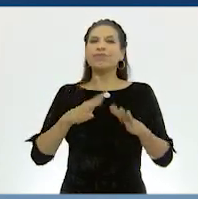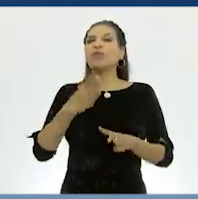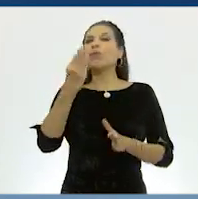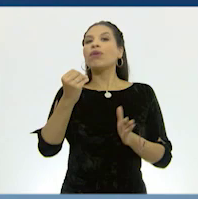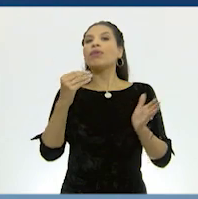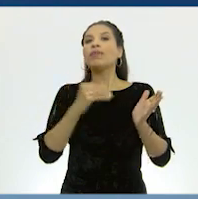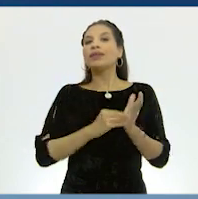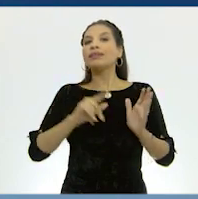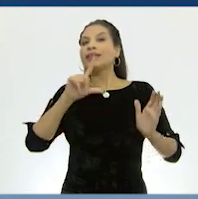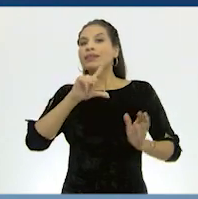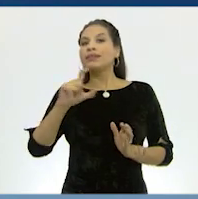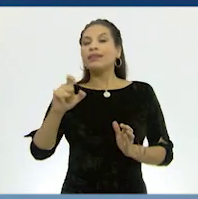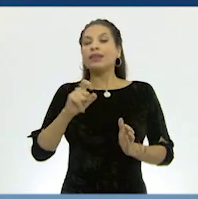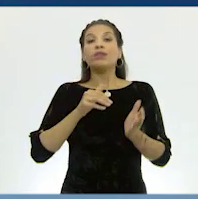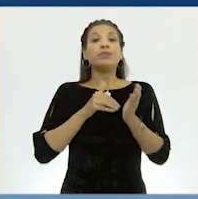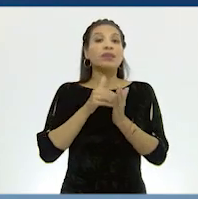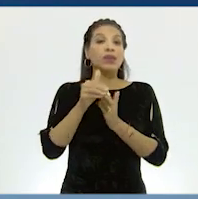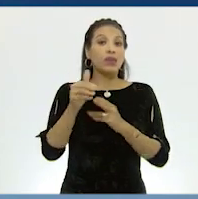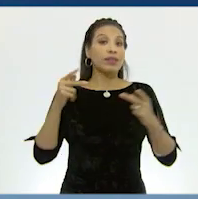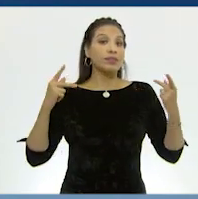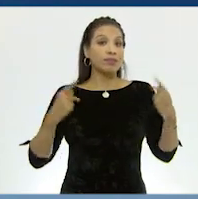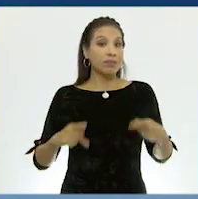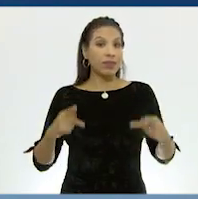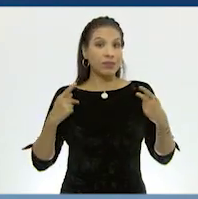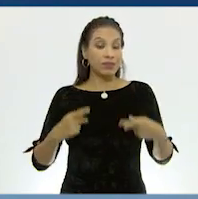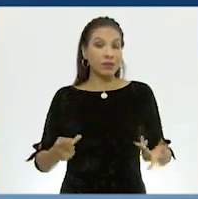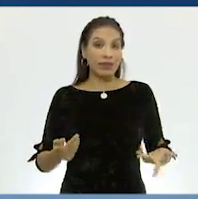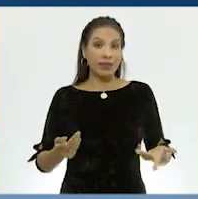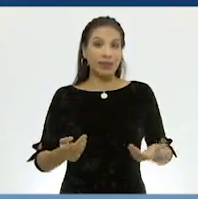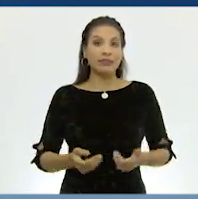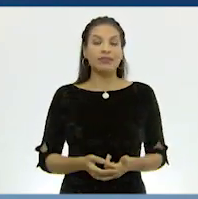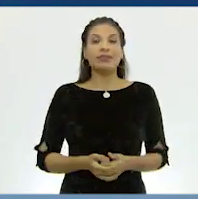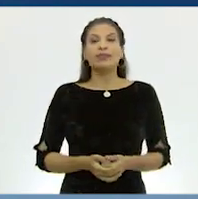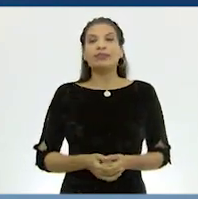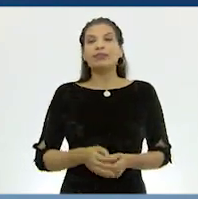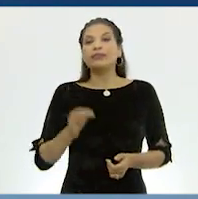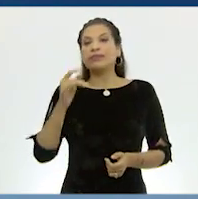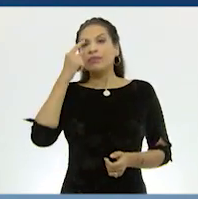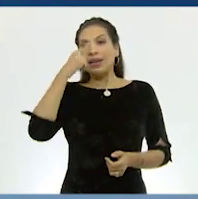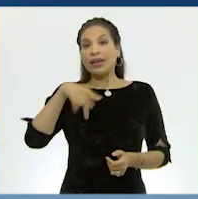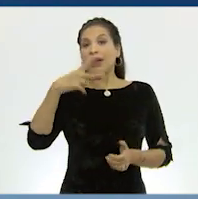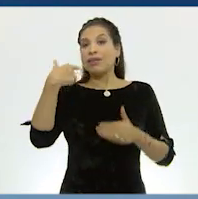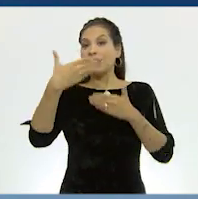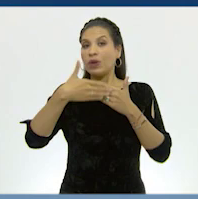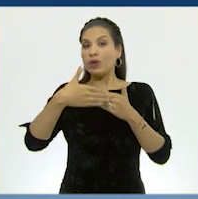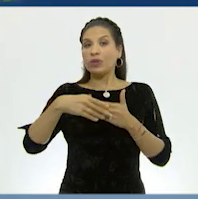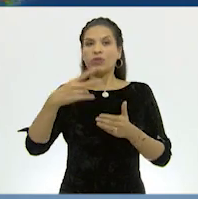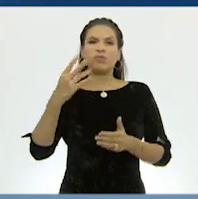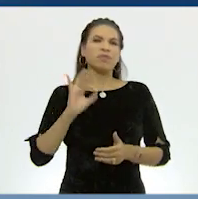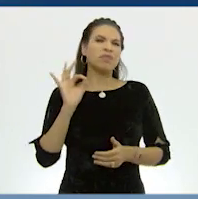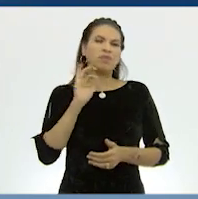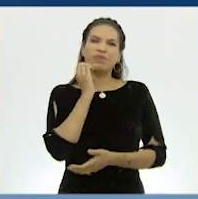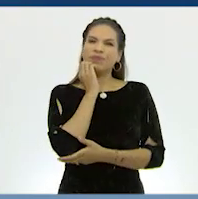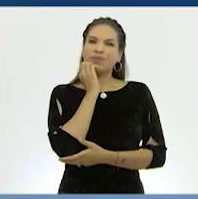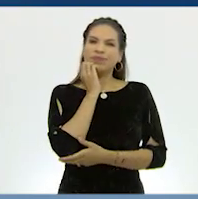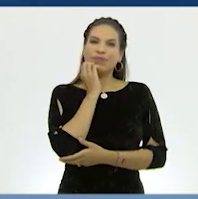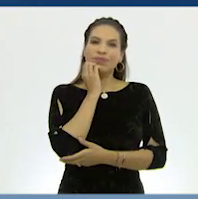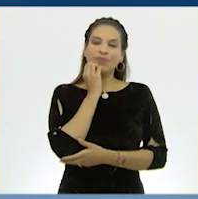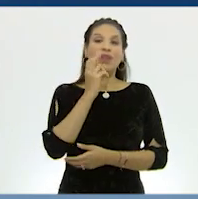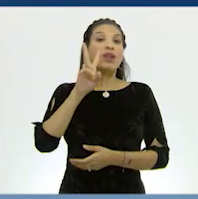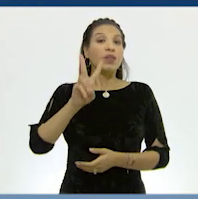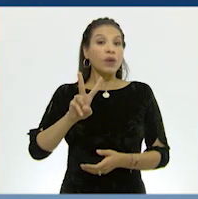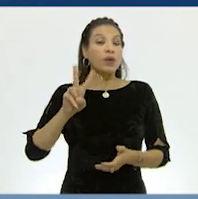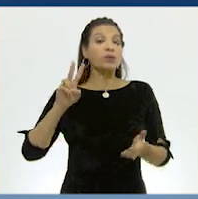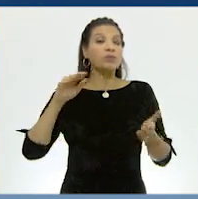.700 millones de personas. Y para 2.000, para